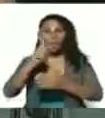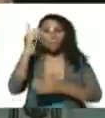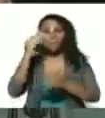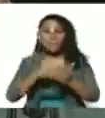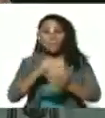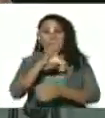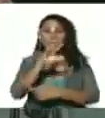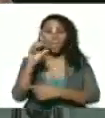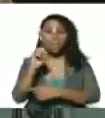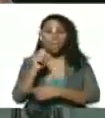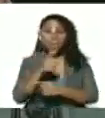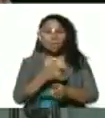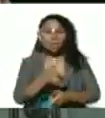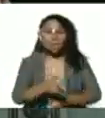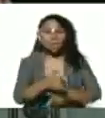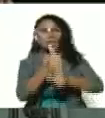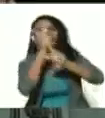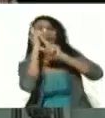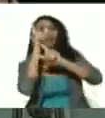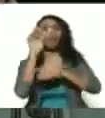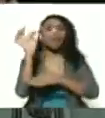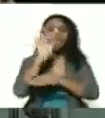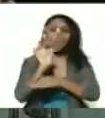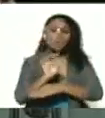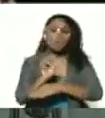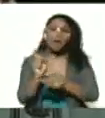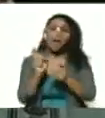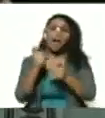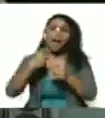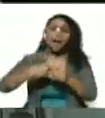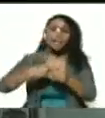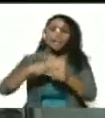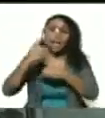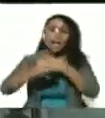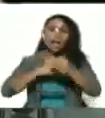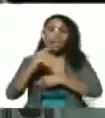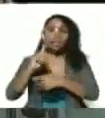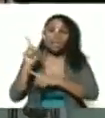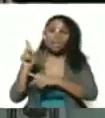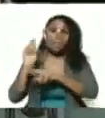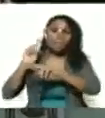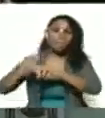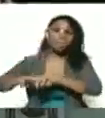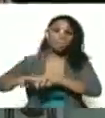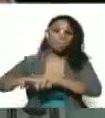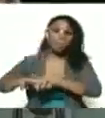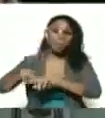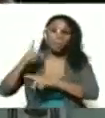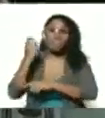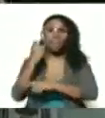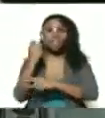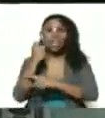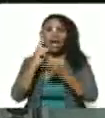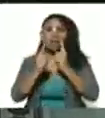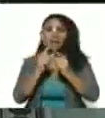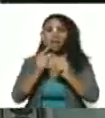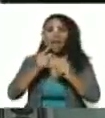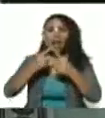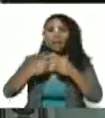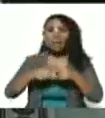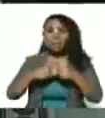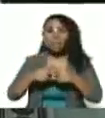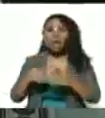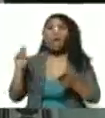ametralladoras de funcionamiento a gas que estaban descartadas ya por estaban inoperativas por falta de piezas las pusimos otra